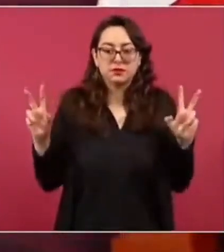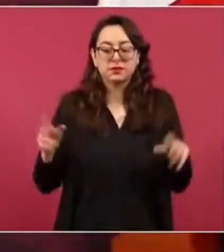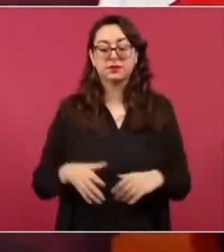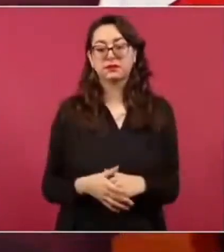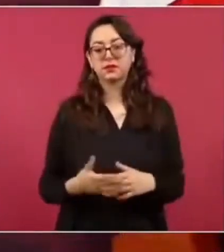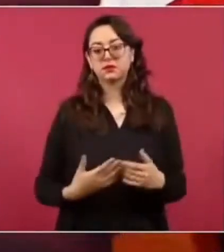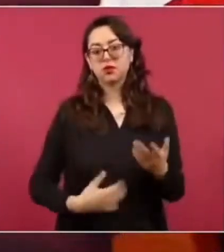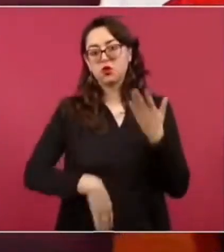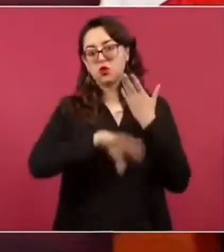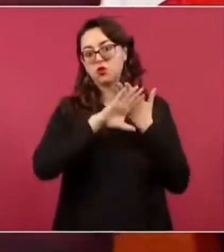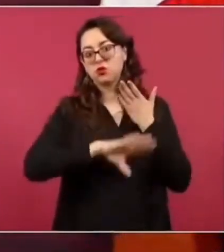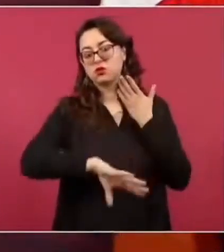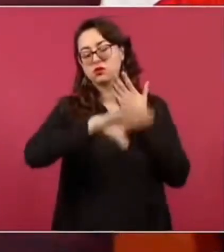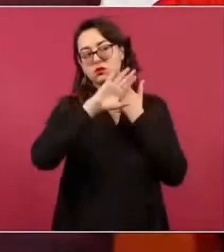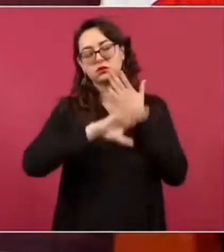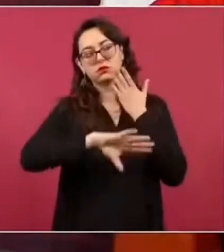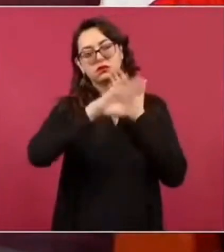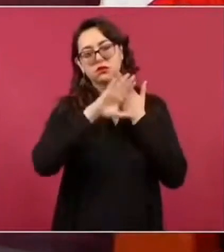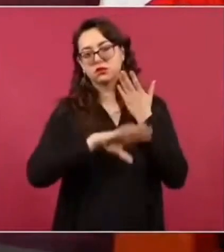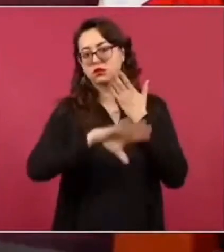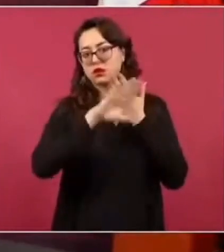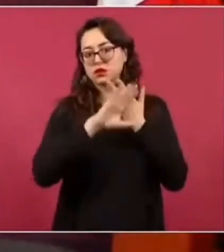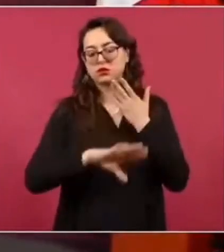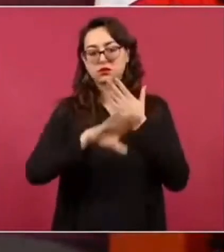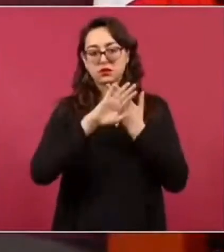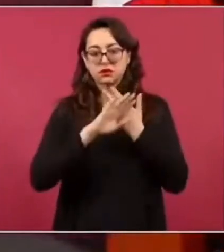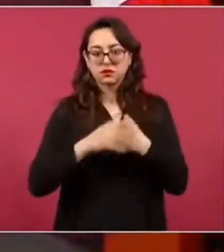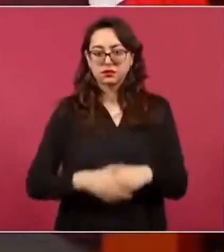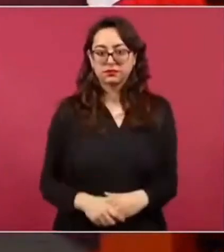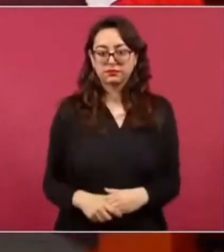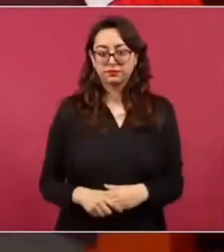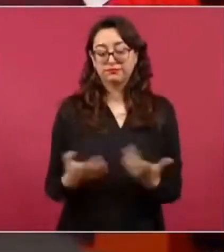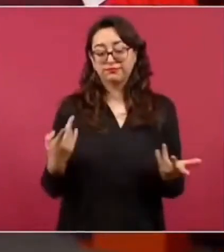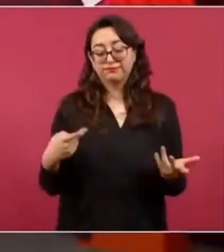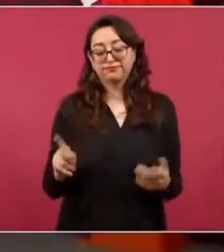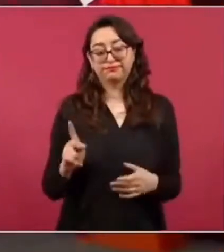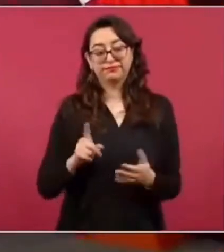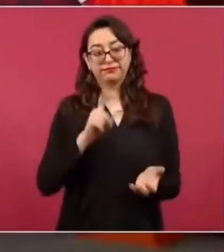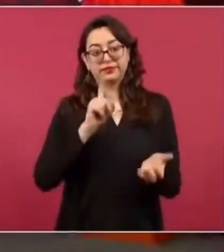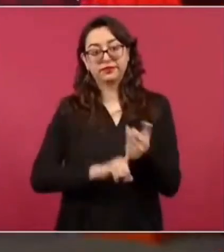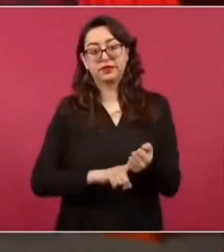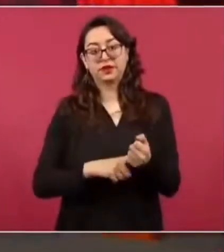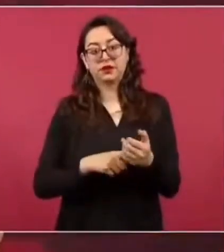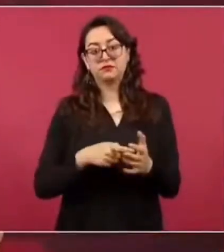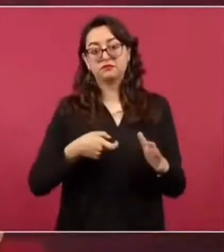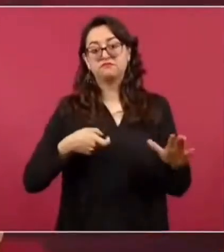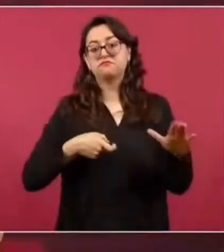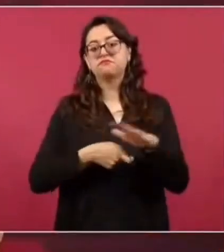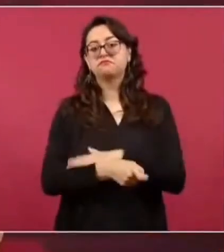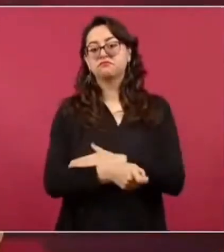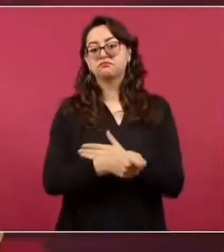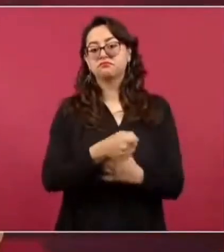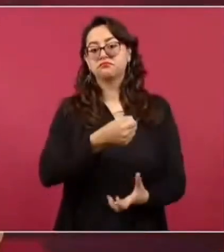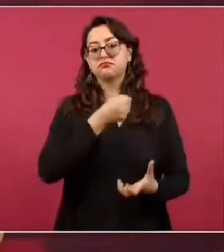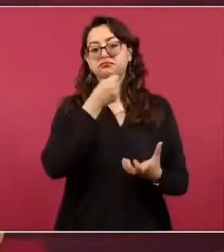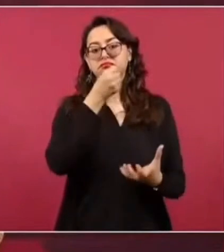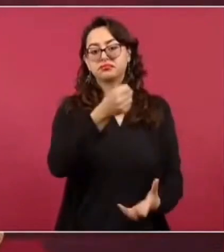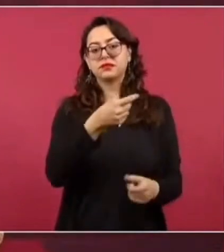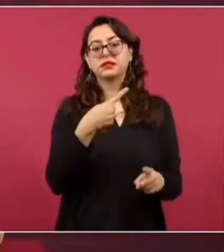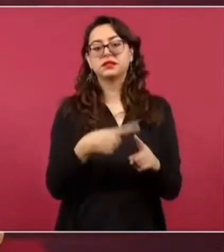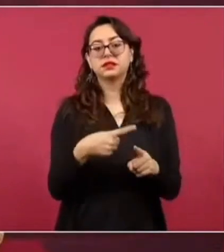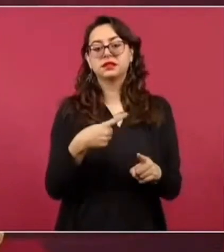de nosotros casi todas financiadas por instituciones